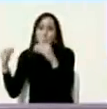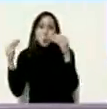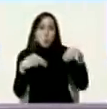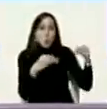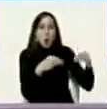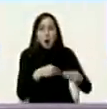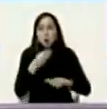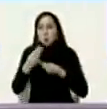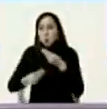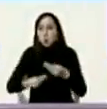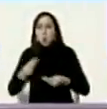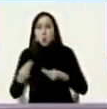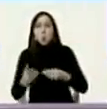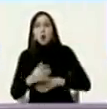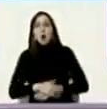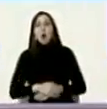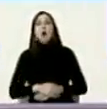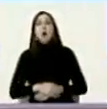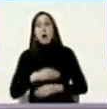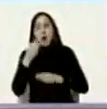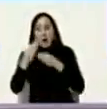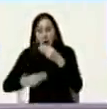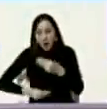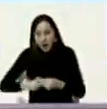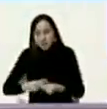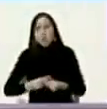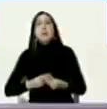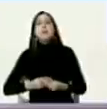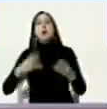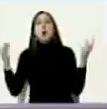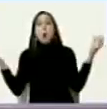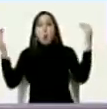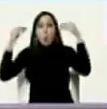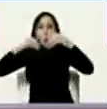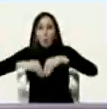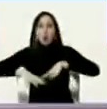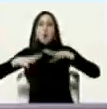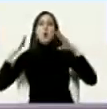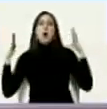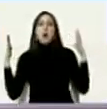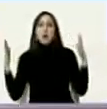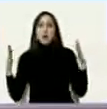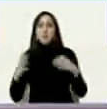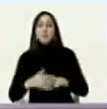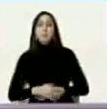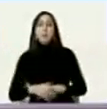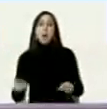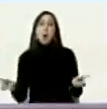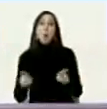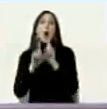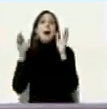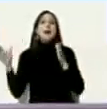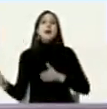y se vaya construyendo un consenso general este es el camino de Venezuela